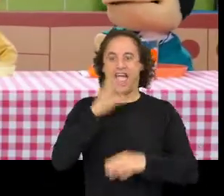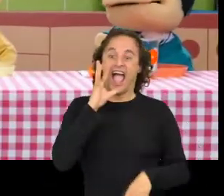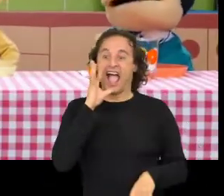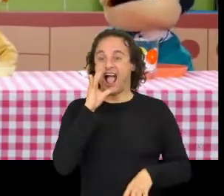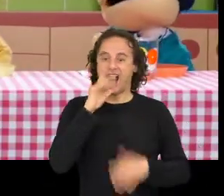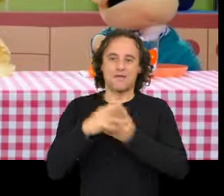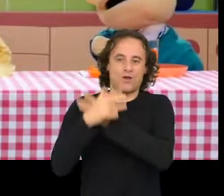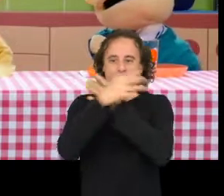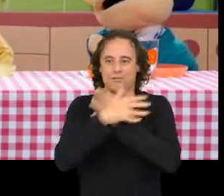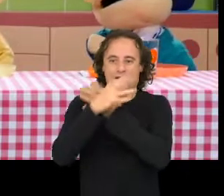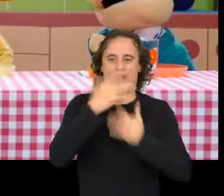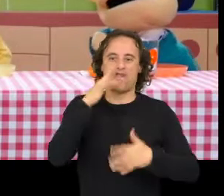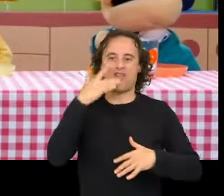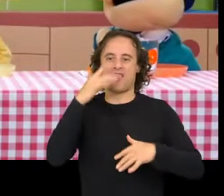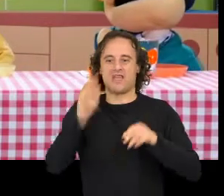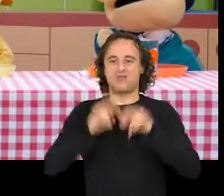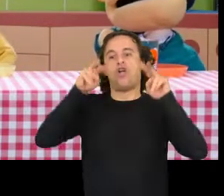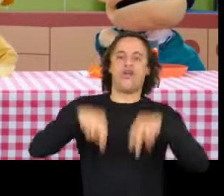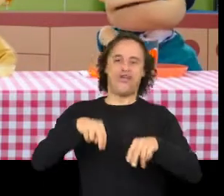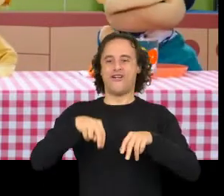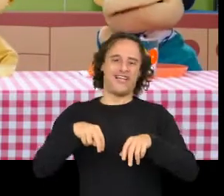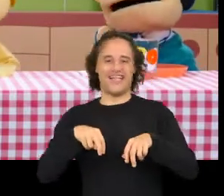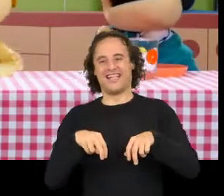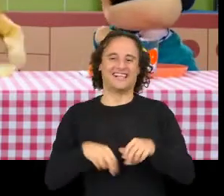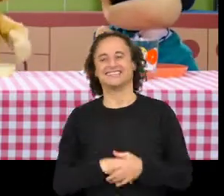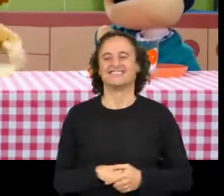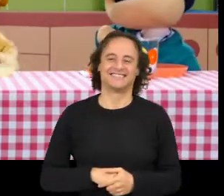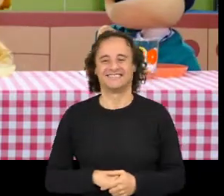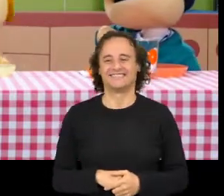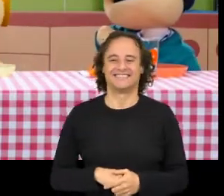Aquí van as volvorezas douradas